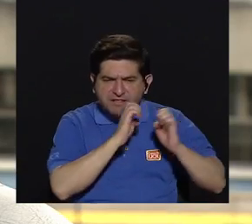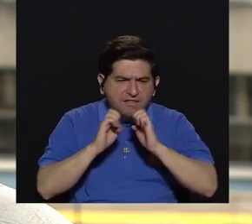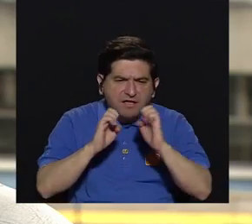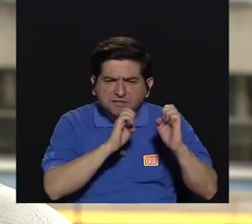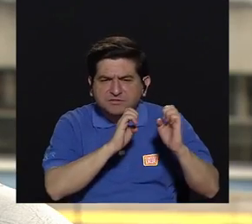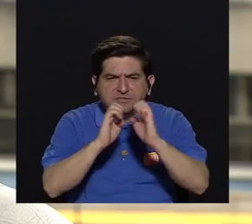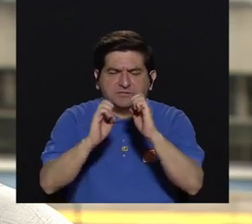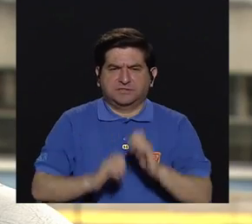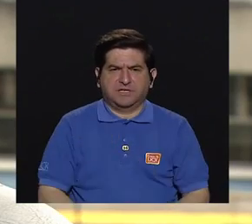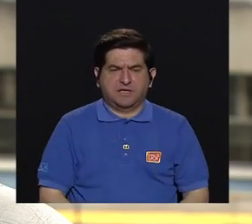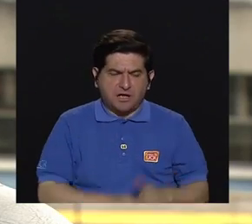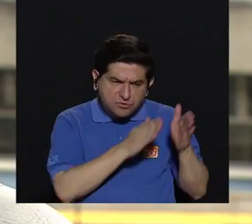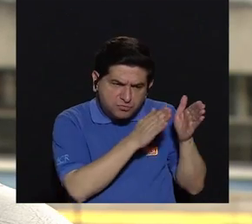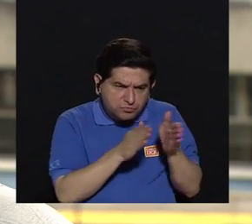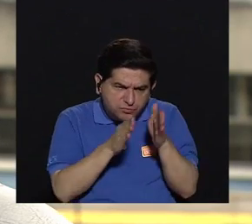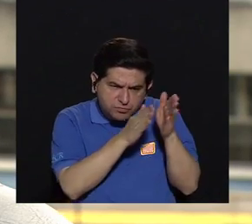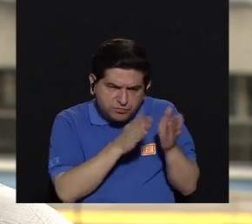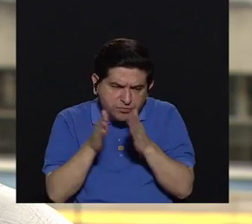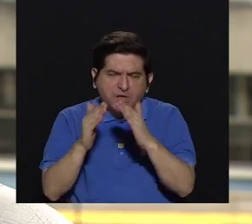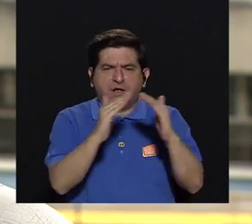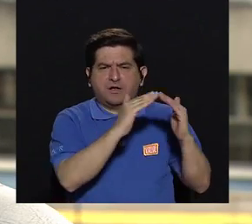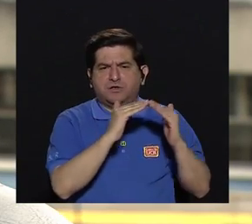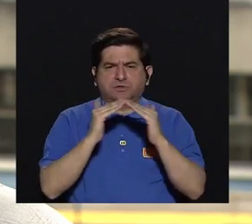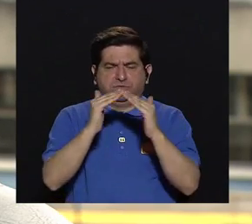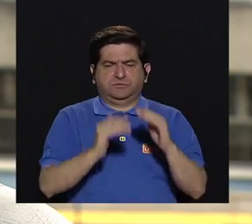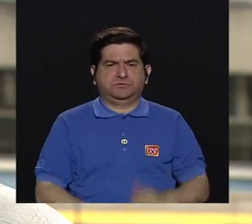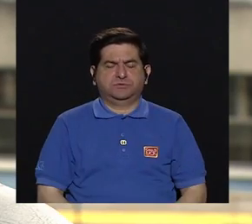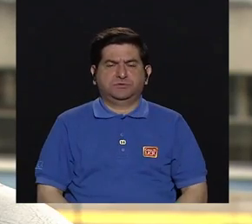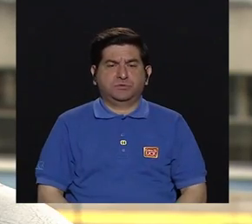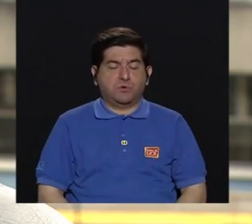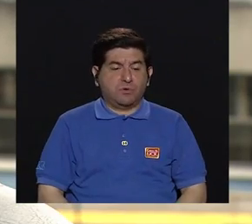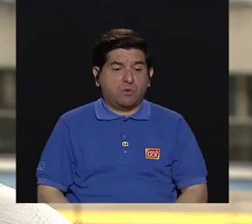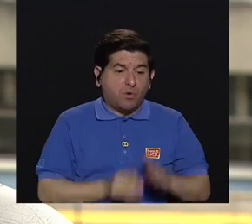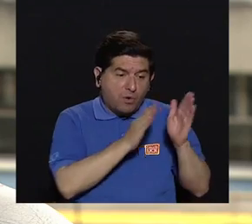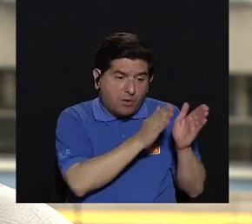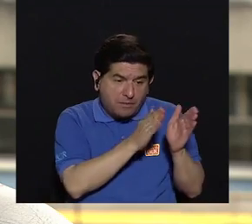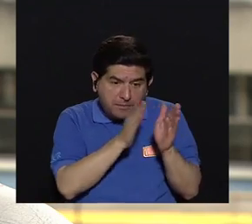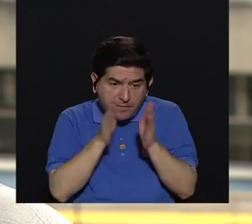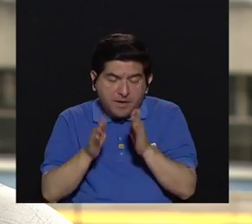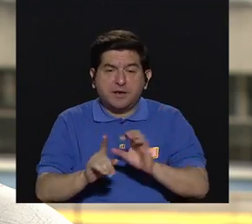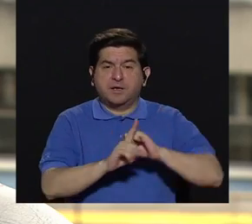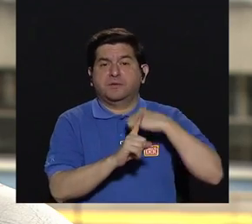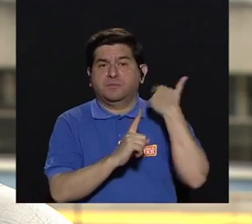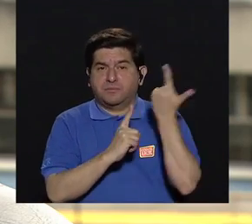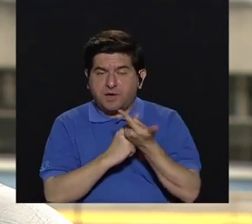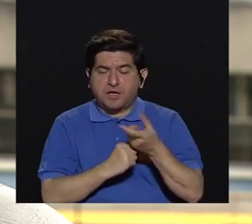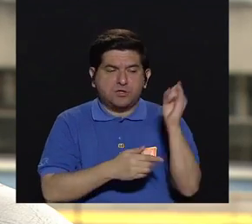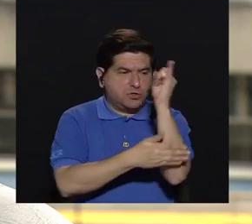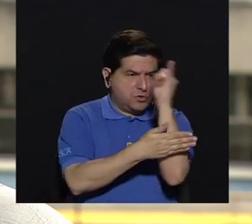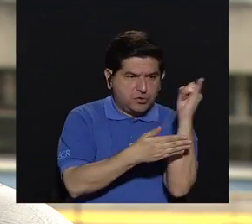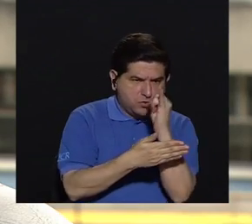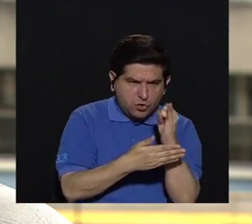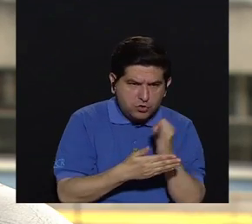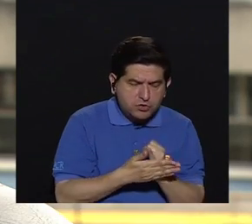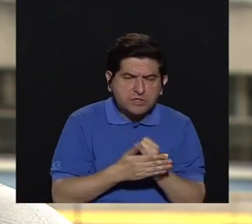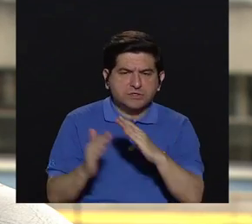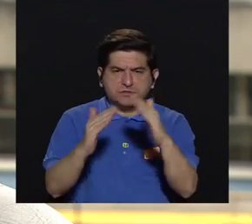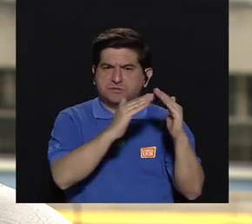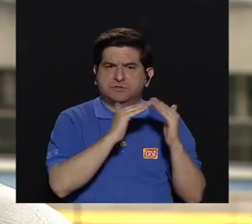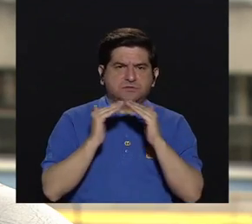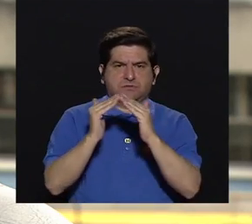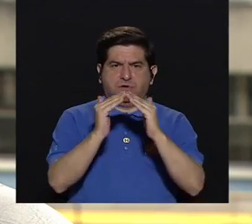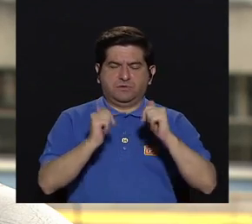estrategias de planificación urbana, planificación social, diseño urbano